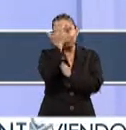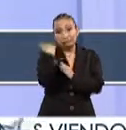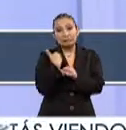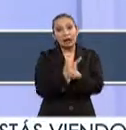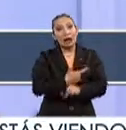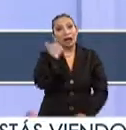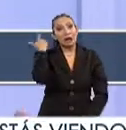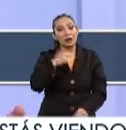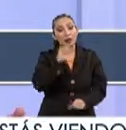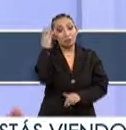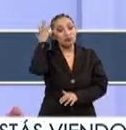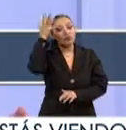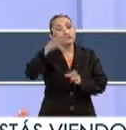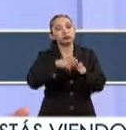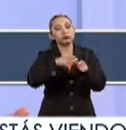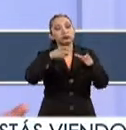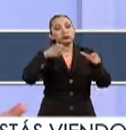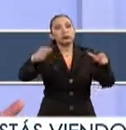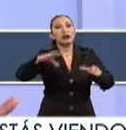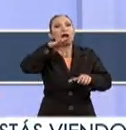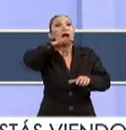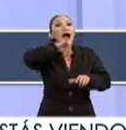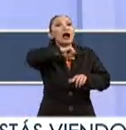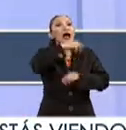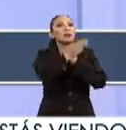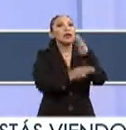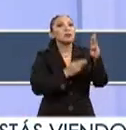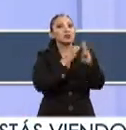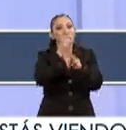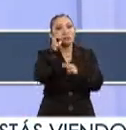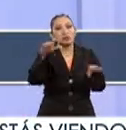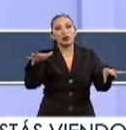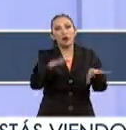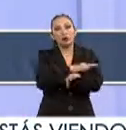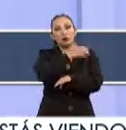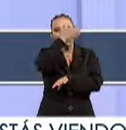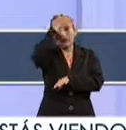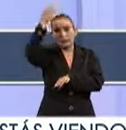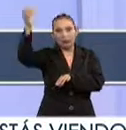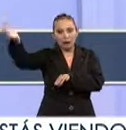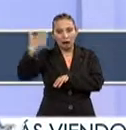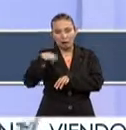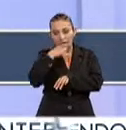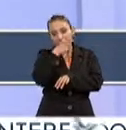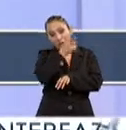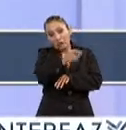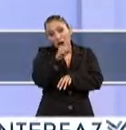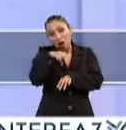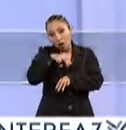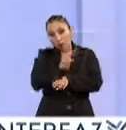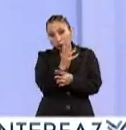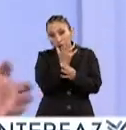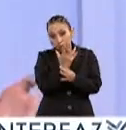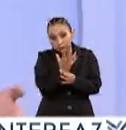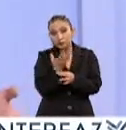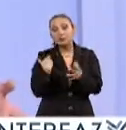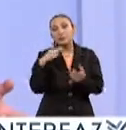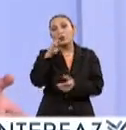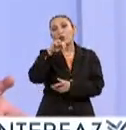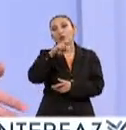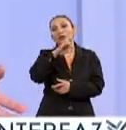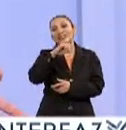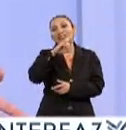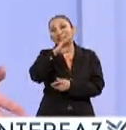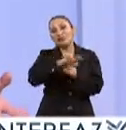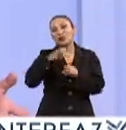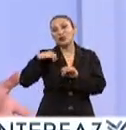probablemente crecerá con el aumento de las temperaturas globales, producto del cambio climático, según datos de las Naciones Unidas. La UNICEF